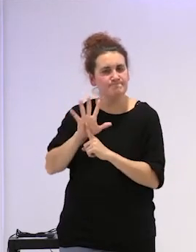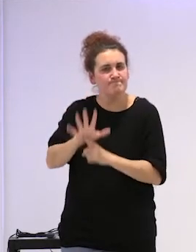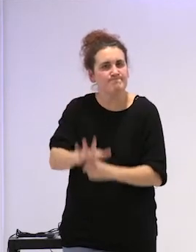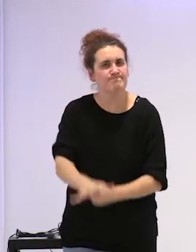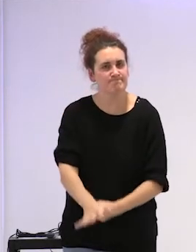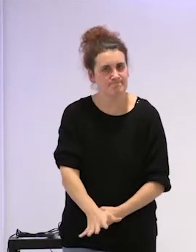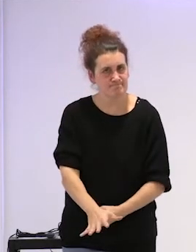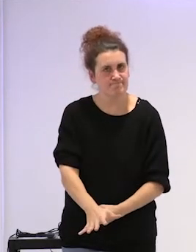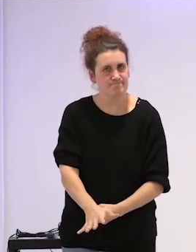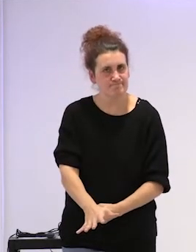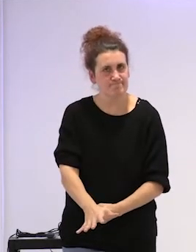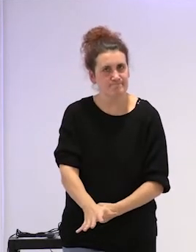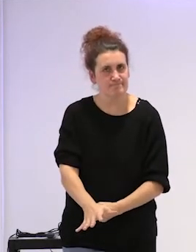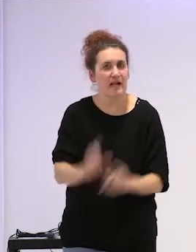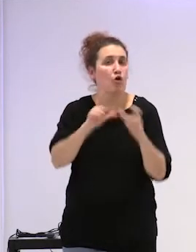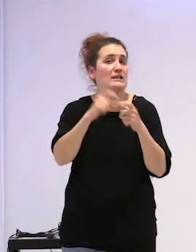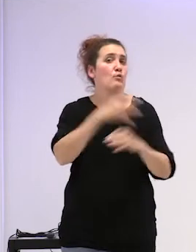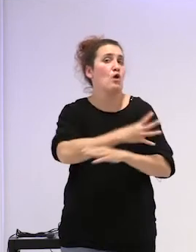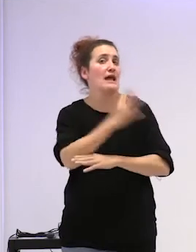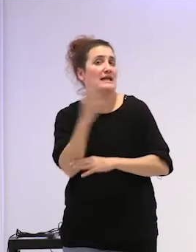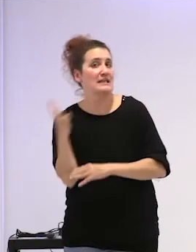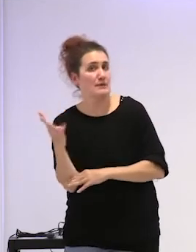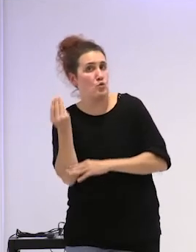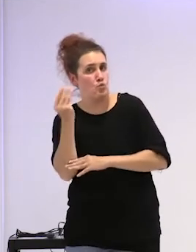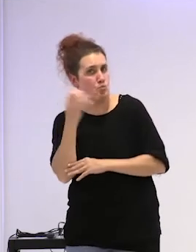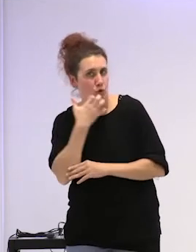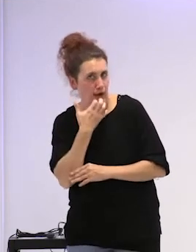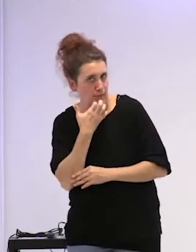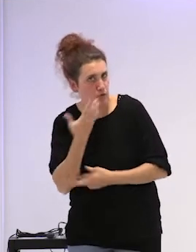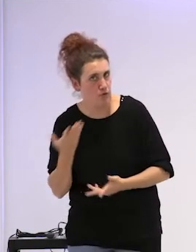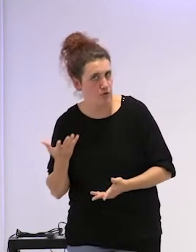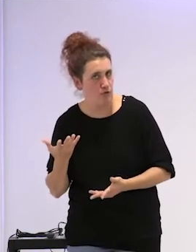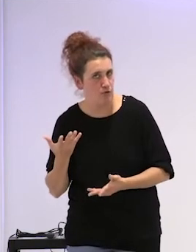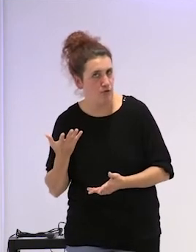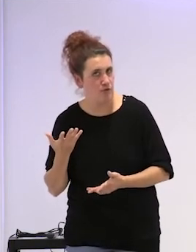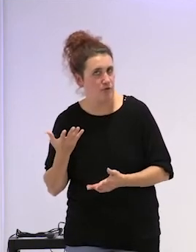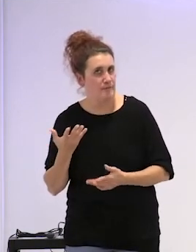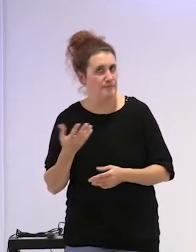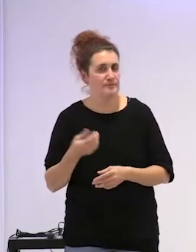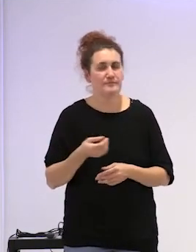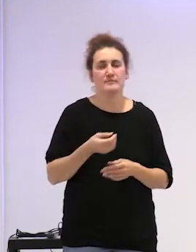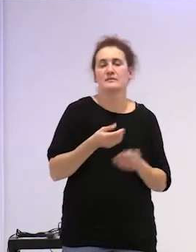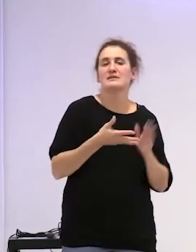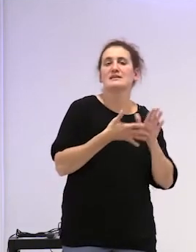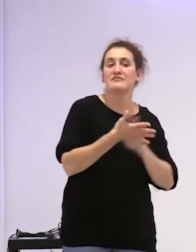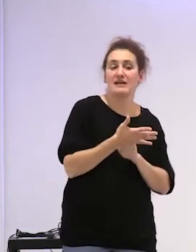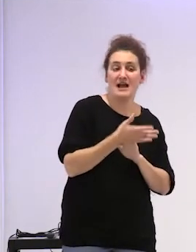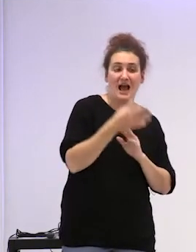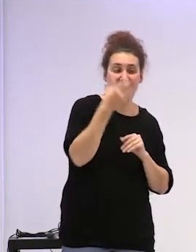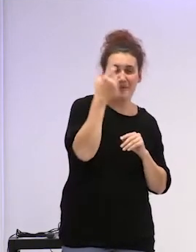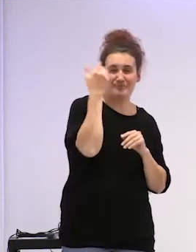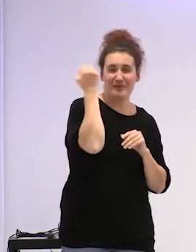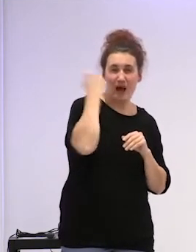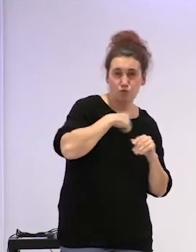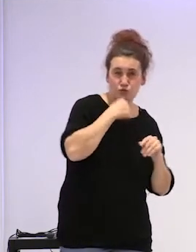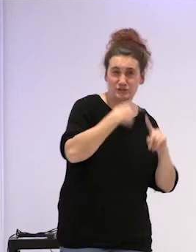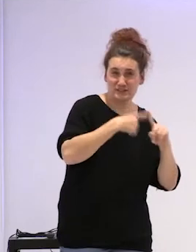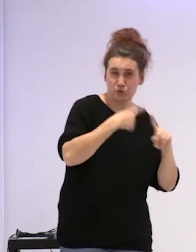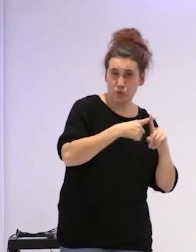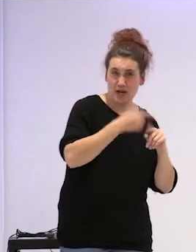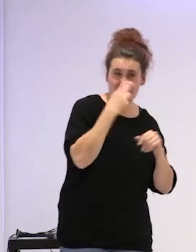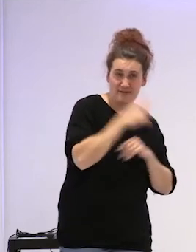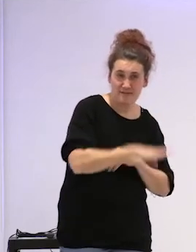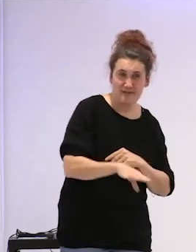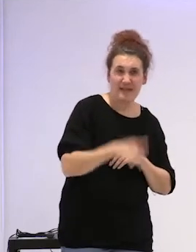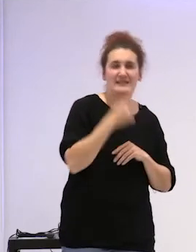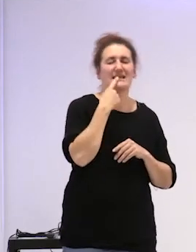colectivo LGTBIQ por ejemplo es decir los abusos sexuales en la infancia tienen un punto de